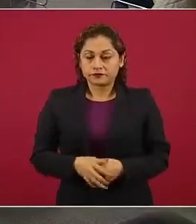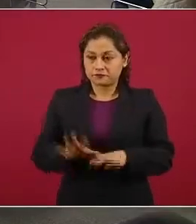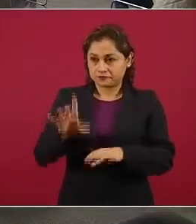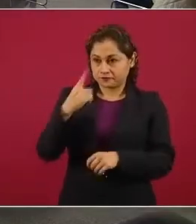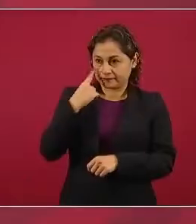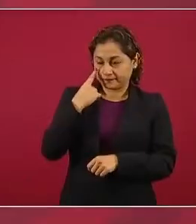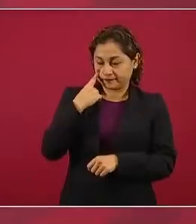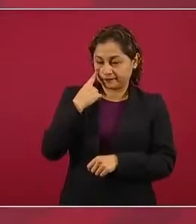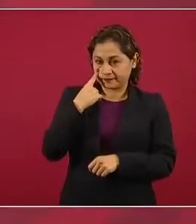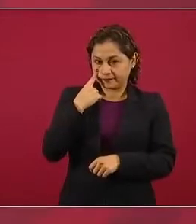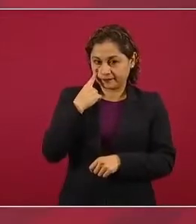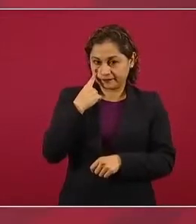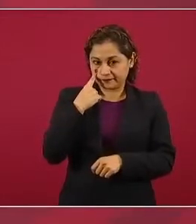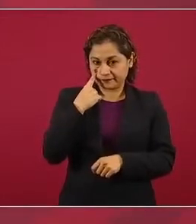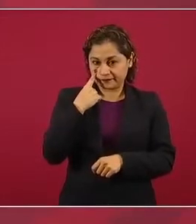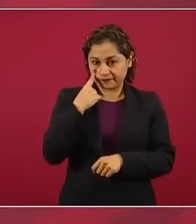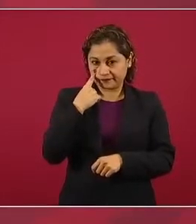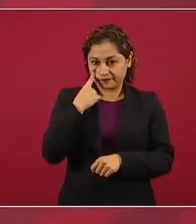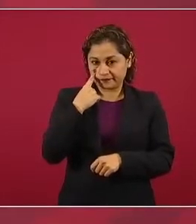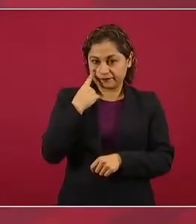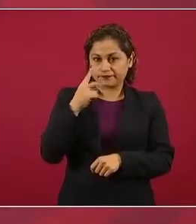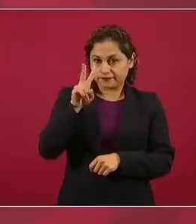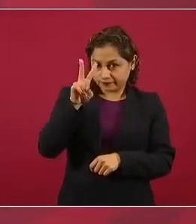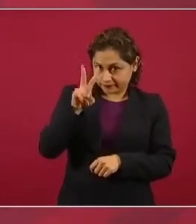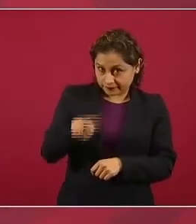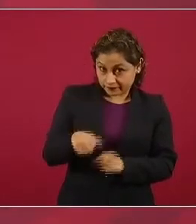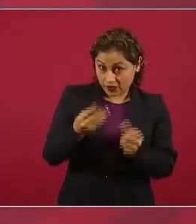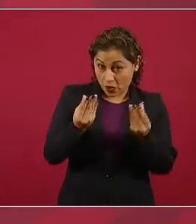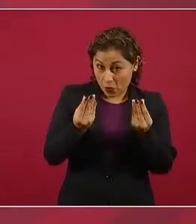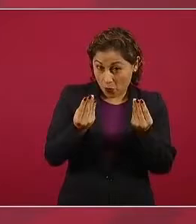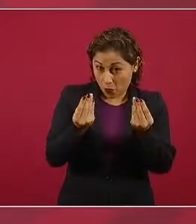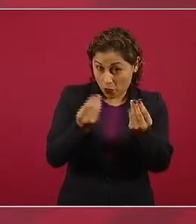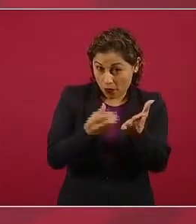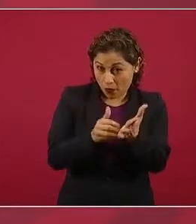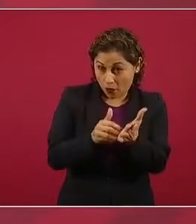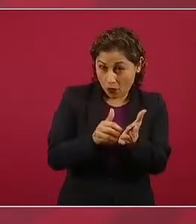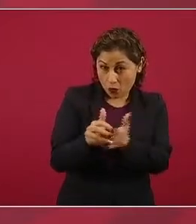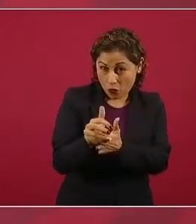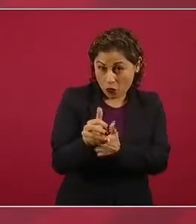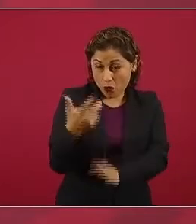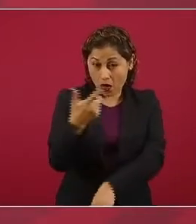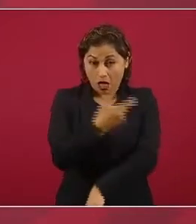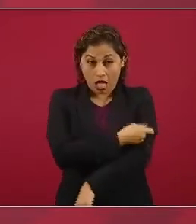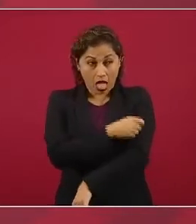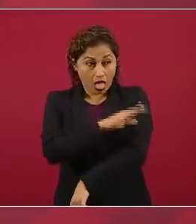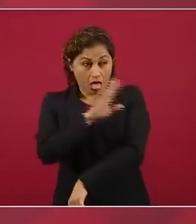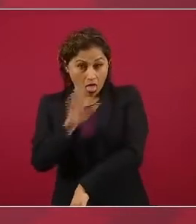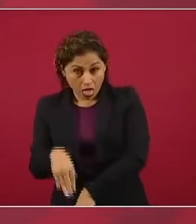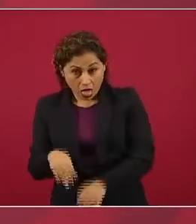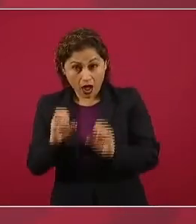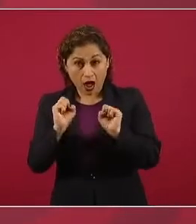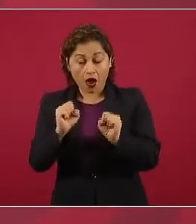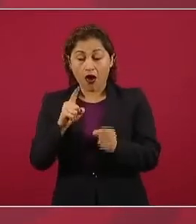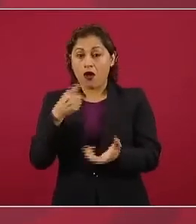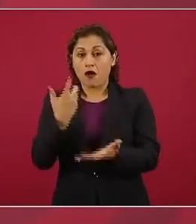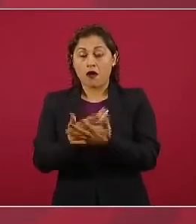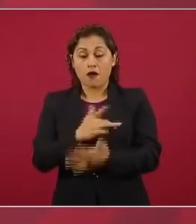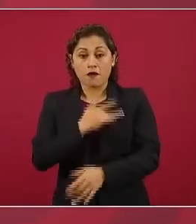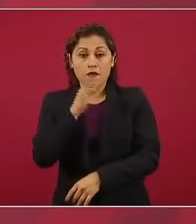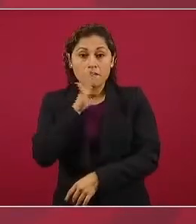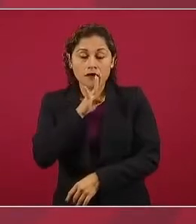no ha habido muchos casos sobre eso y hay que